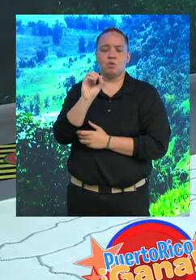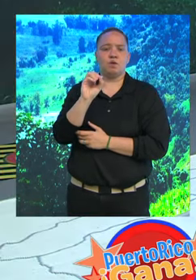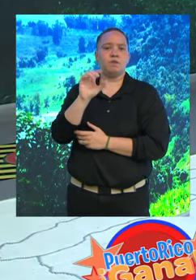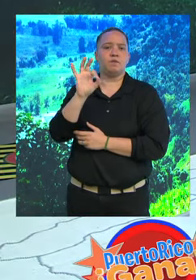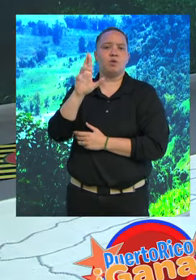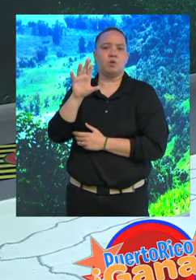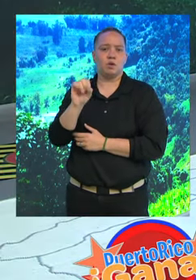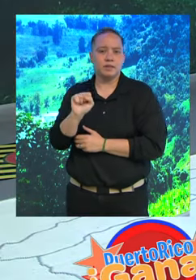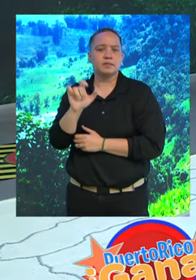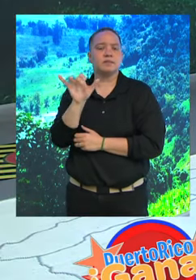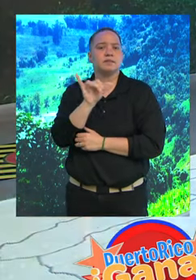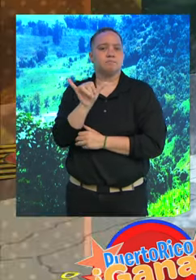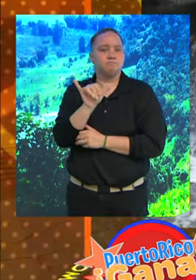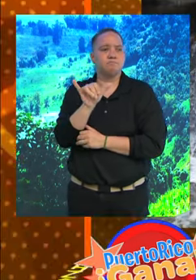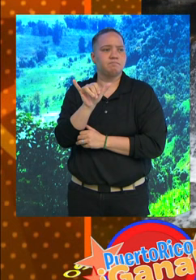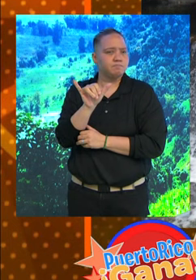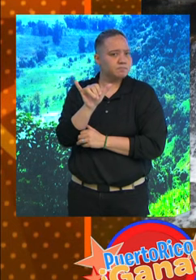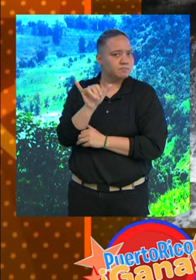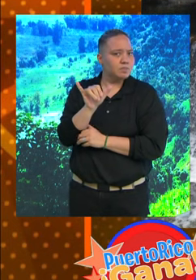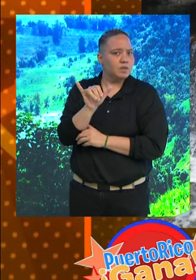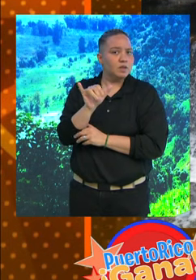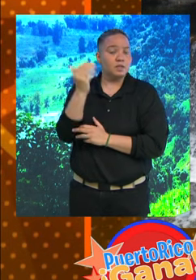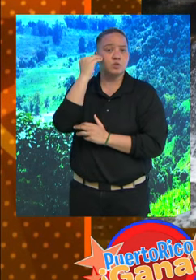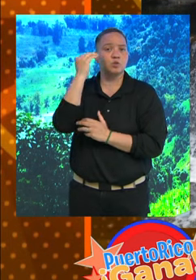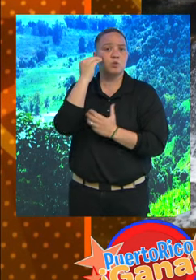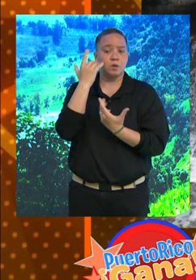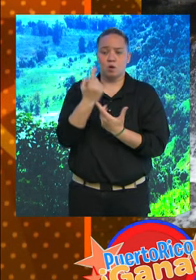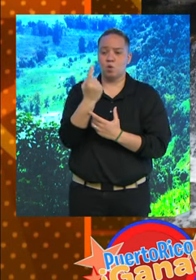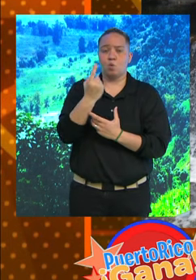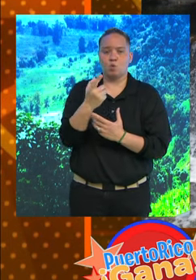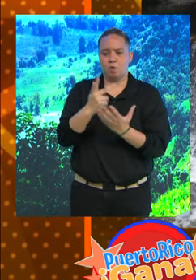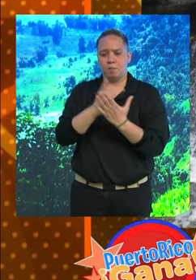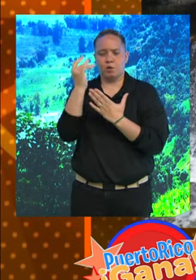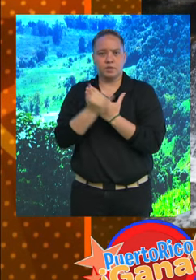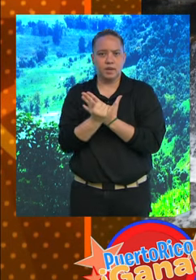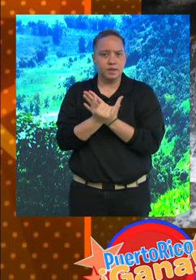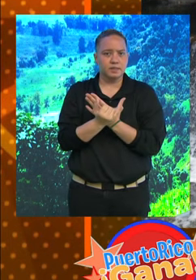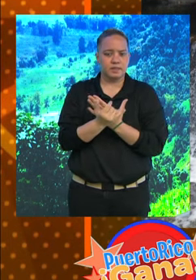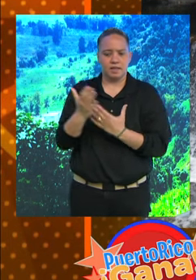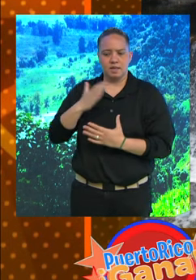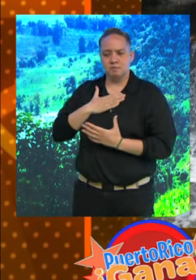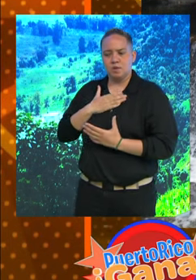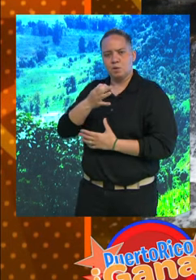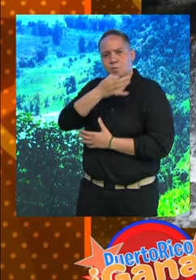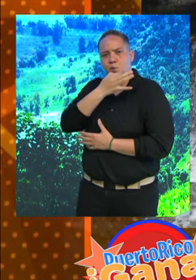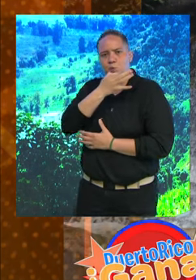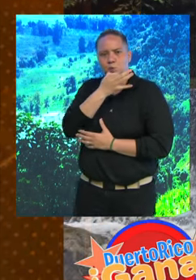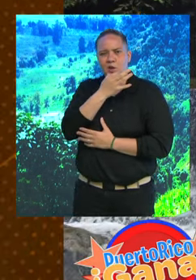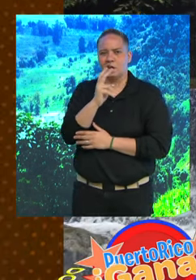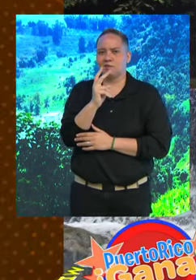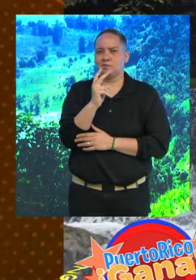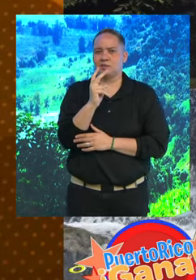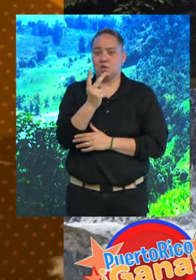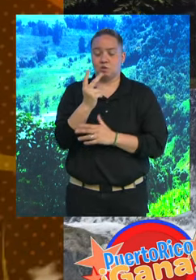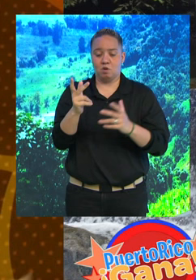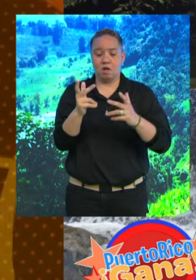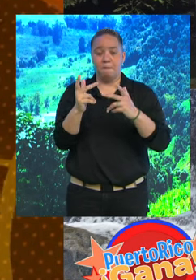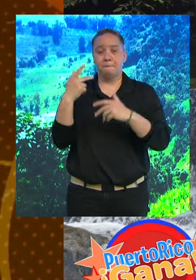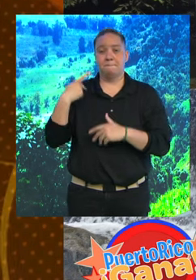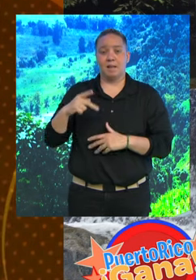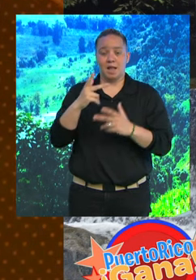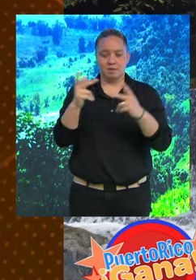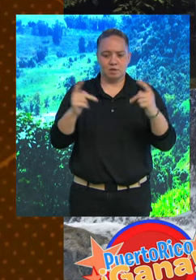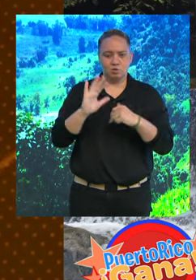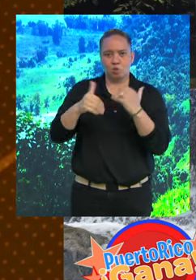también una persona ilustre en nuestro pueblo. Si supieras que uno de los proyectos prioritarios de esta servidora y próximamente es la segunda plaza más grande de todo Puerto Rico.